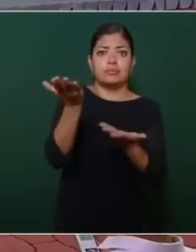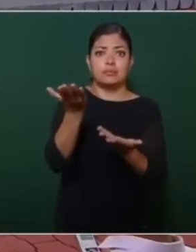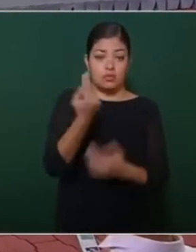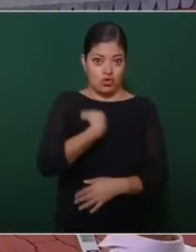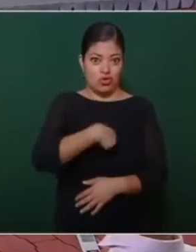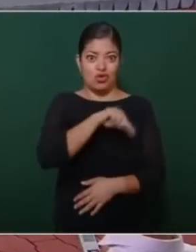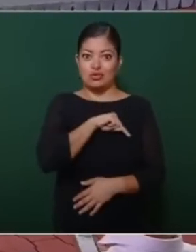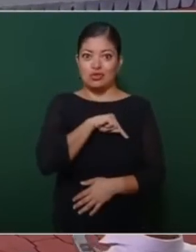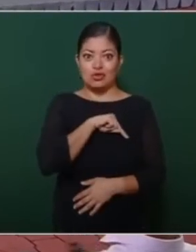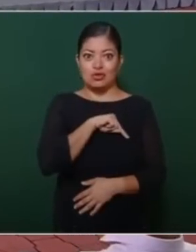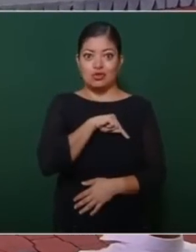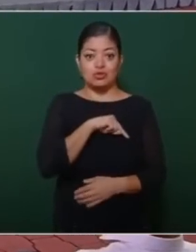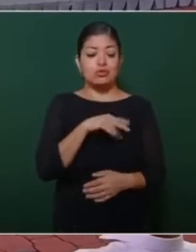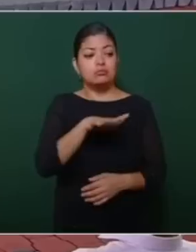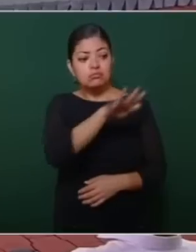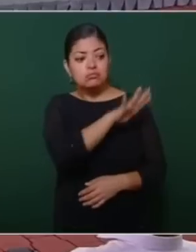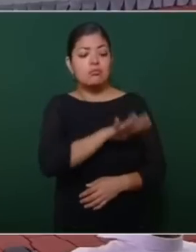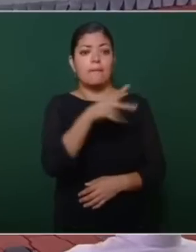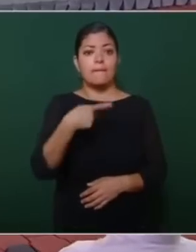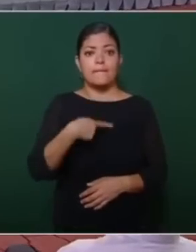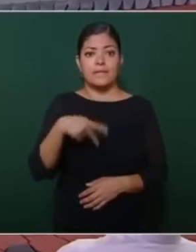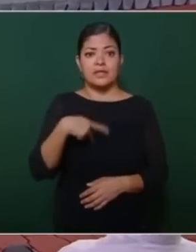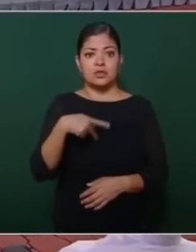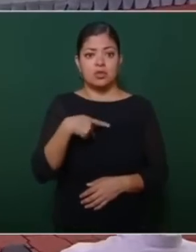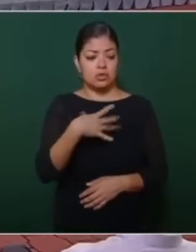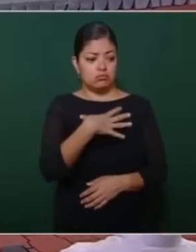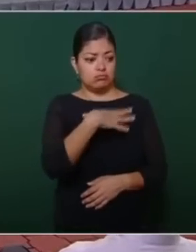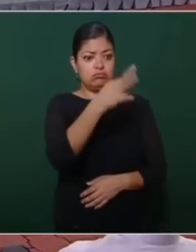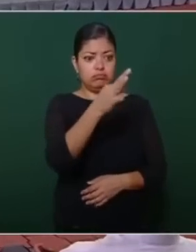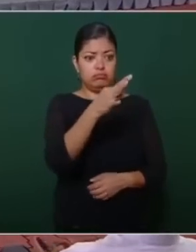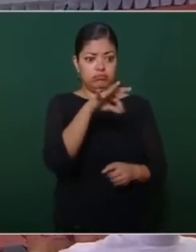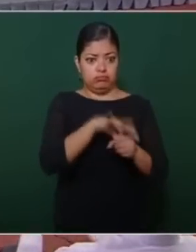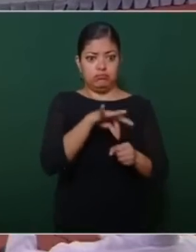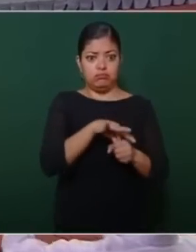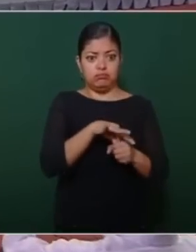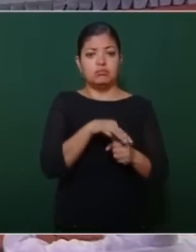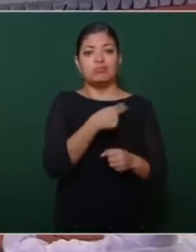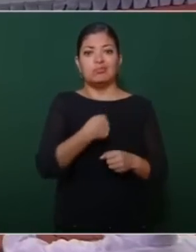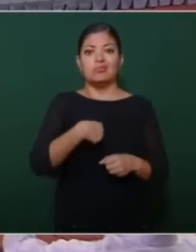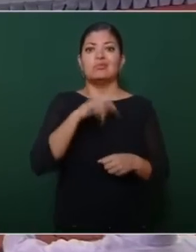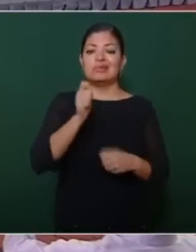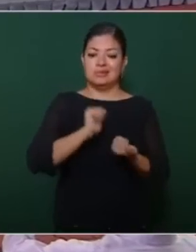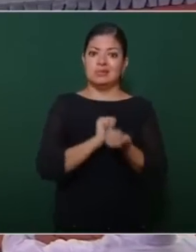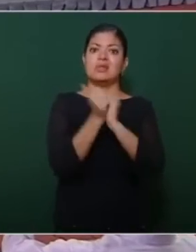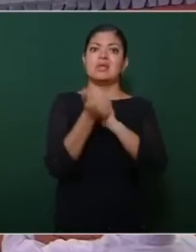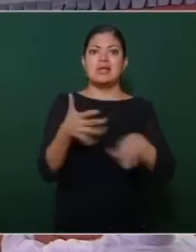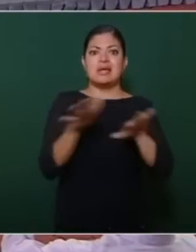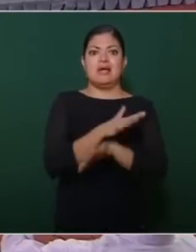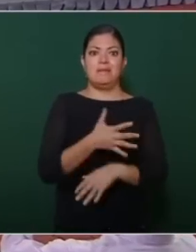nos estaba eligiendo el pueblo para cambiar la política económica. Esto fue lo que quedó mínimo que dice